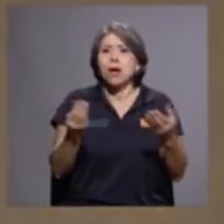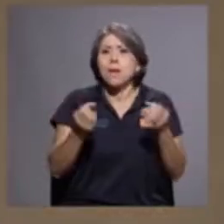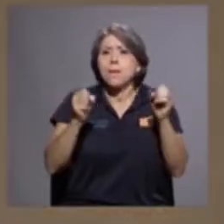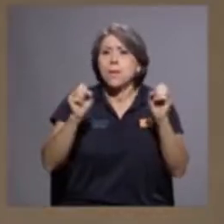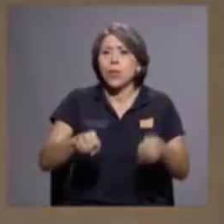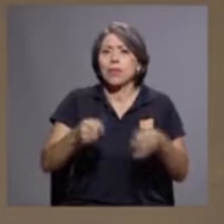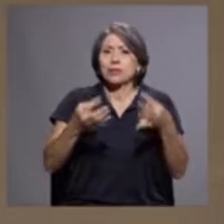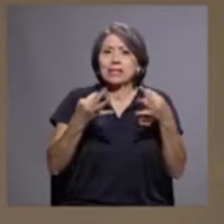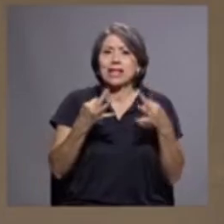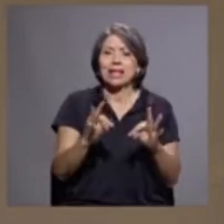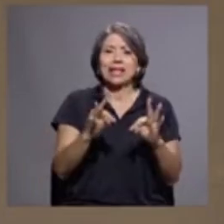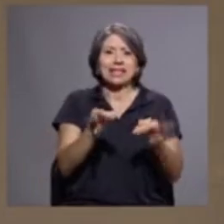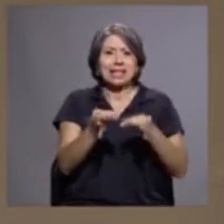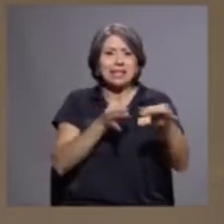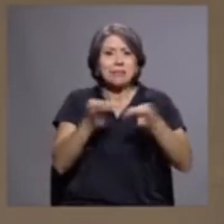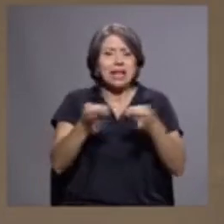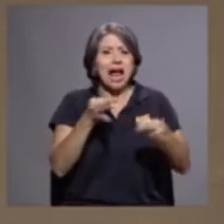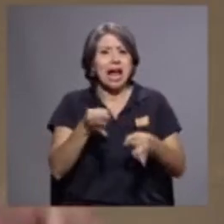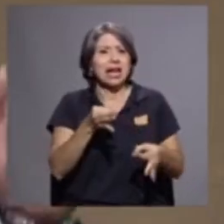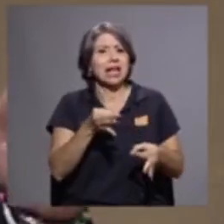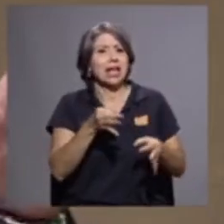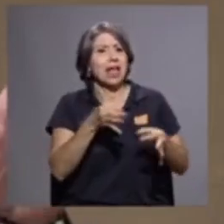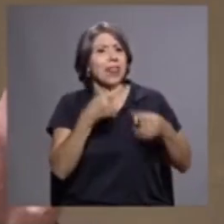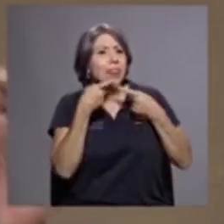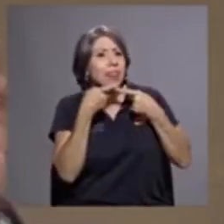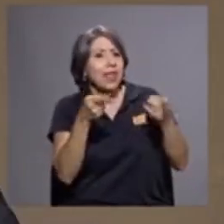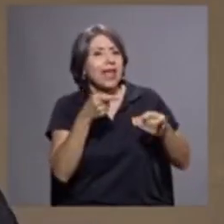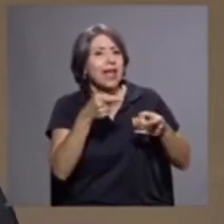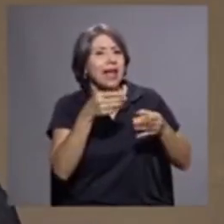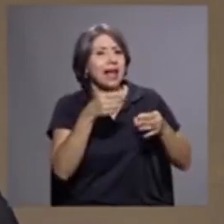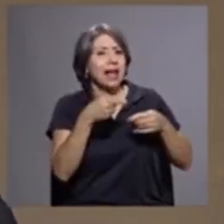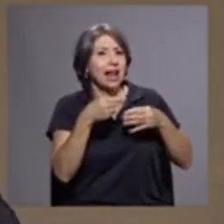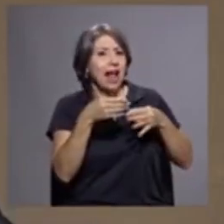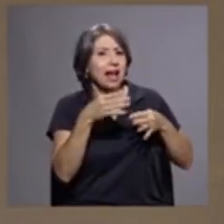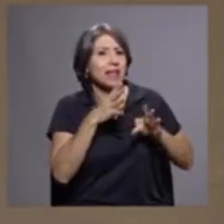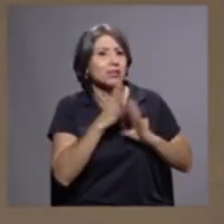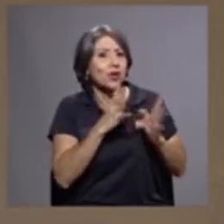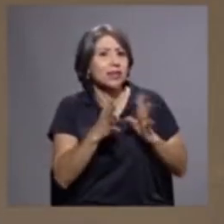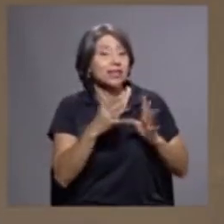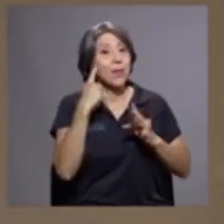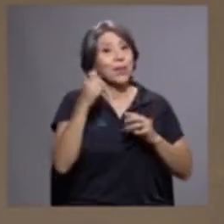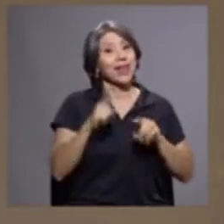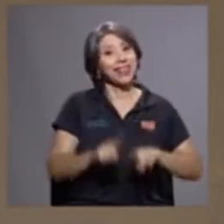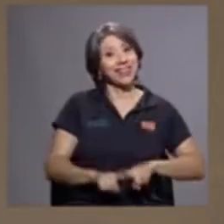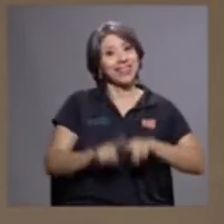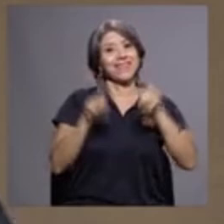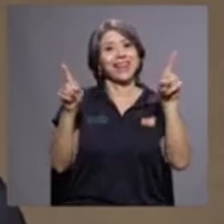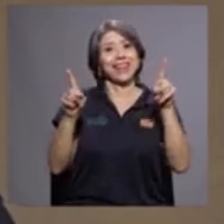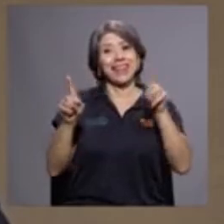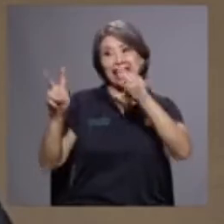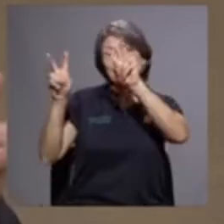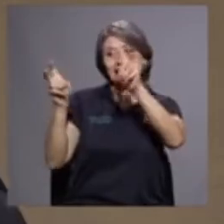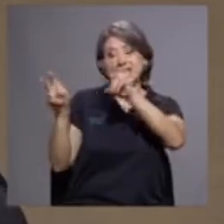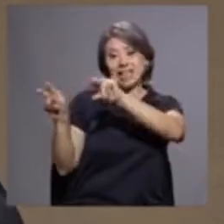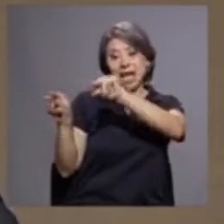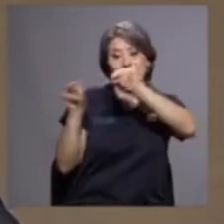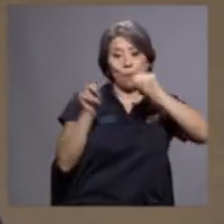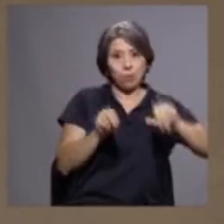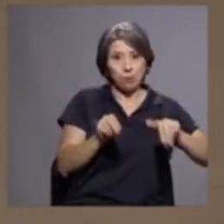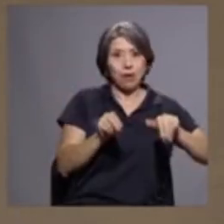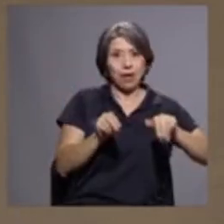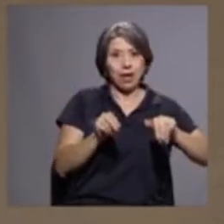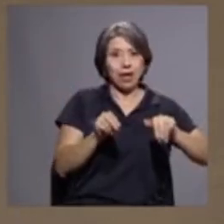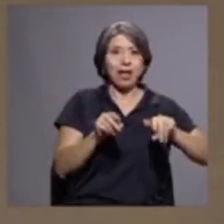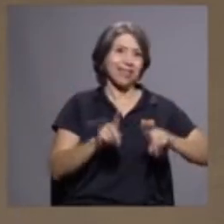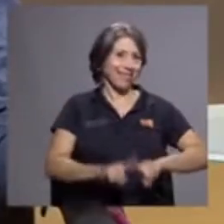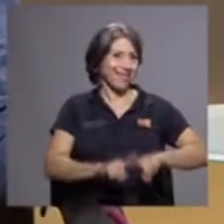de explicar esas declaraciones? Porque es diferente poner una cita, publicarla, a poder darle un espacio hasta de dos o tres minutos para que usted